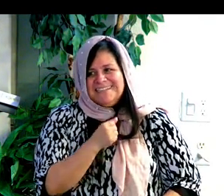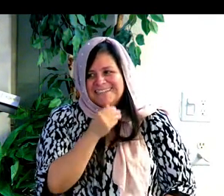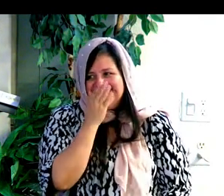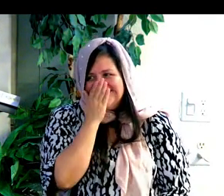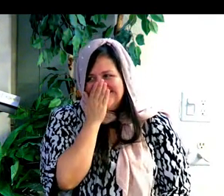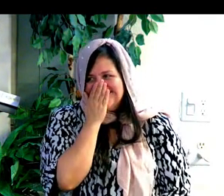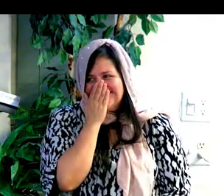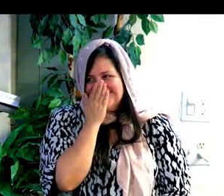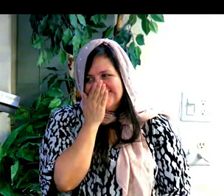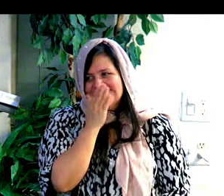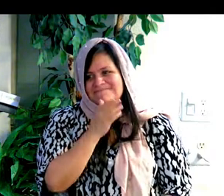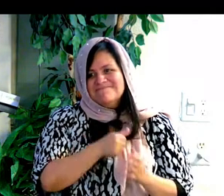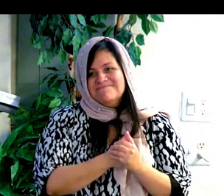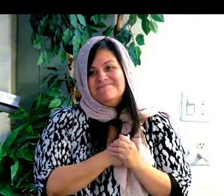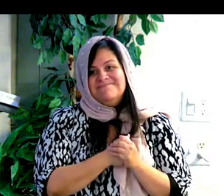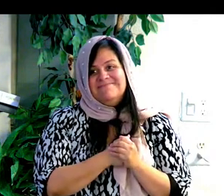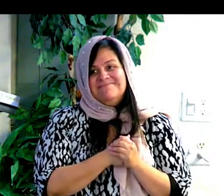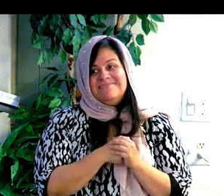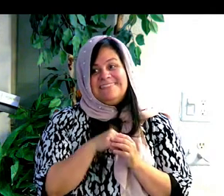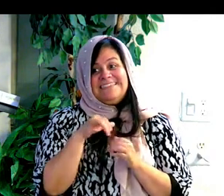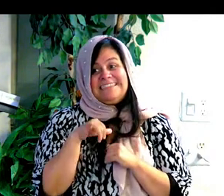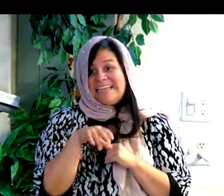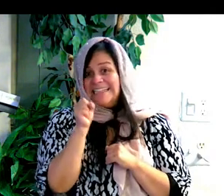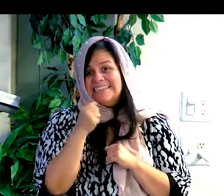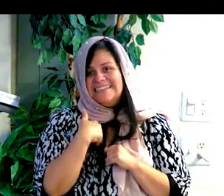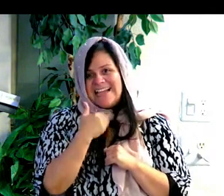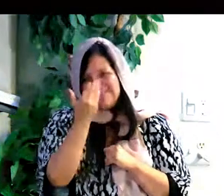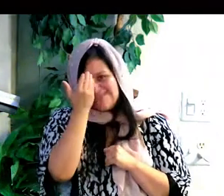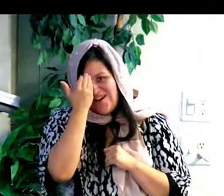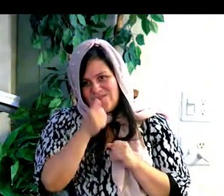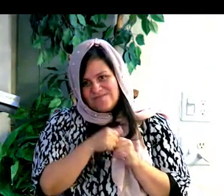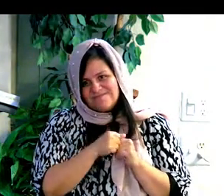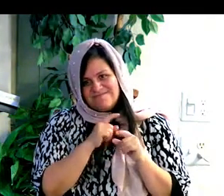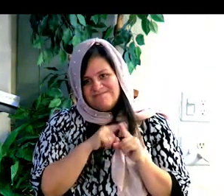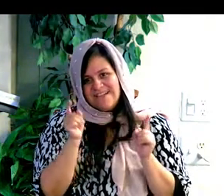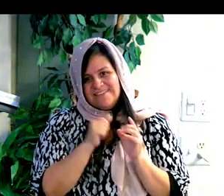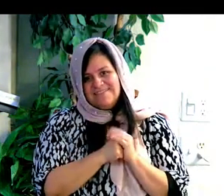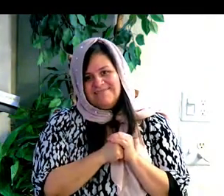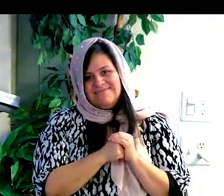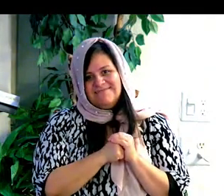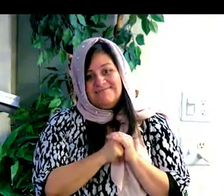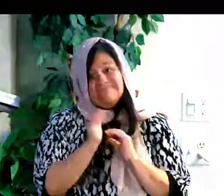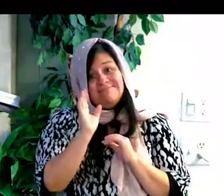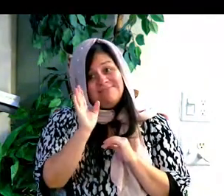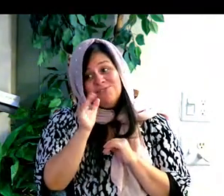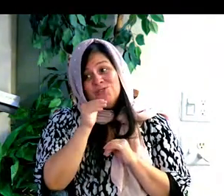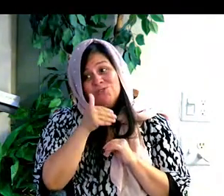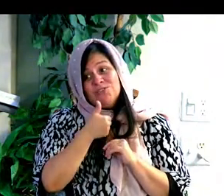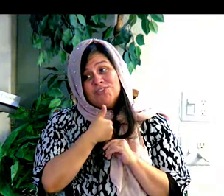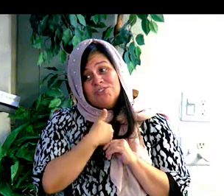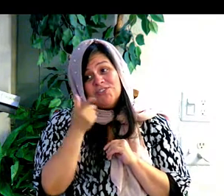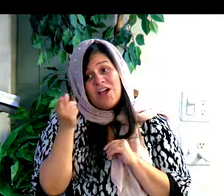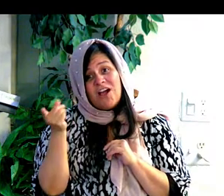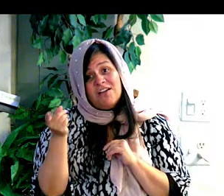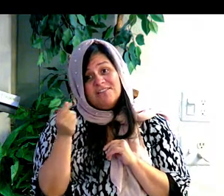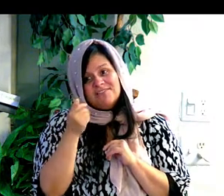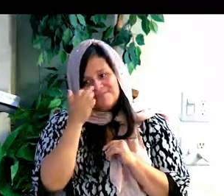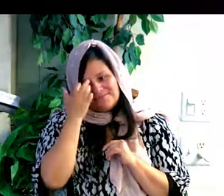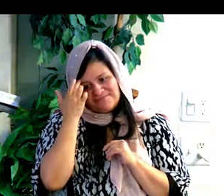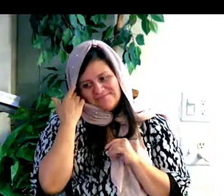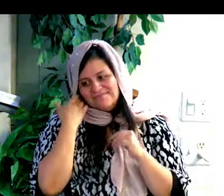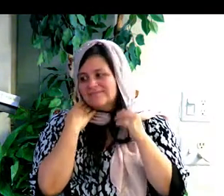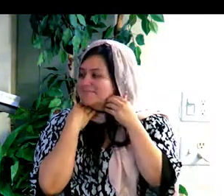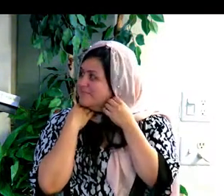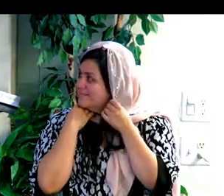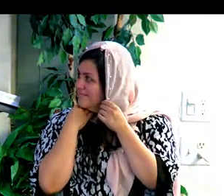And he says, yes I don't, but you're, he says, Reb Tevía, your daughter will not starve. Dice, también